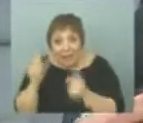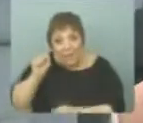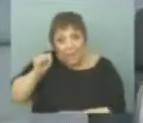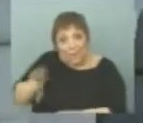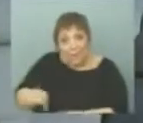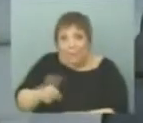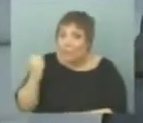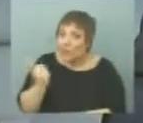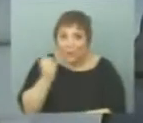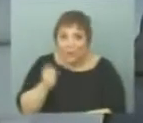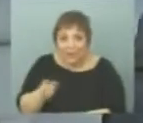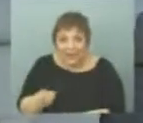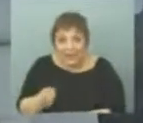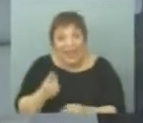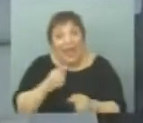pymes. Y además,